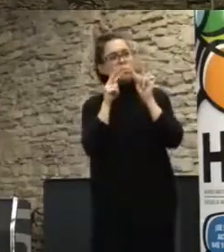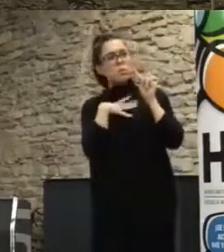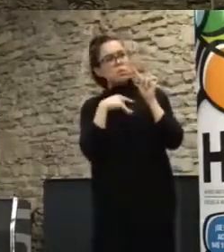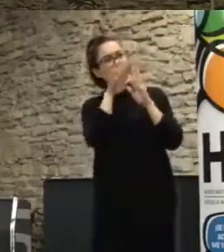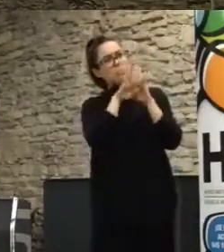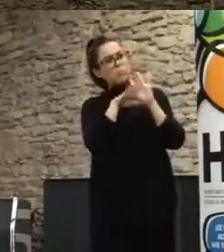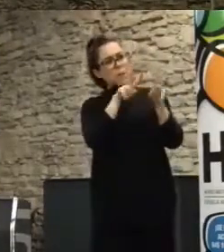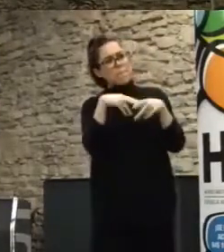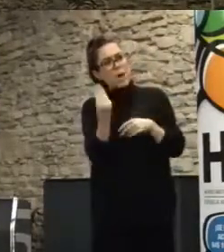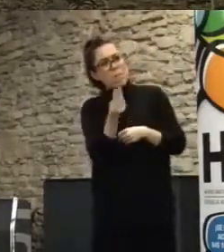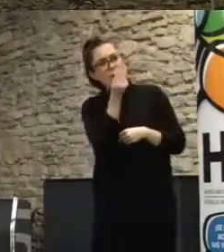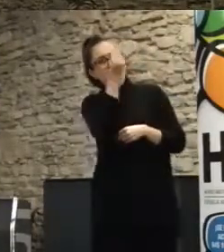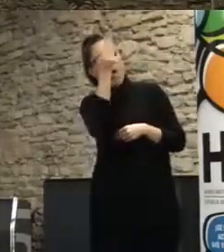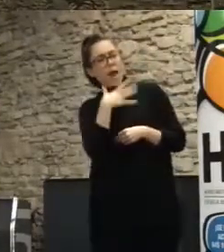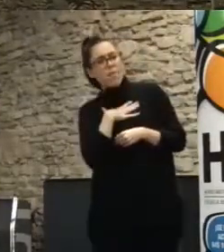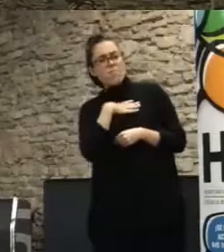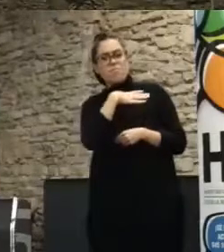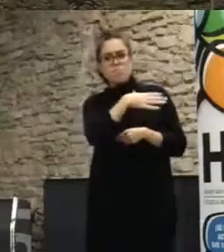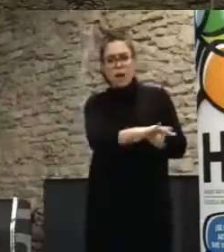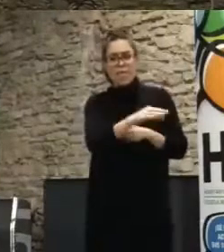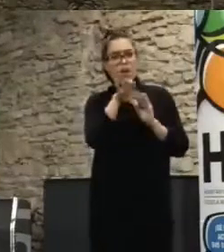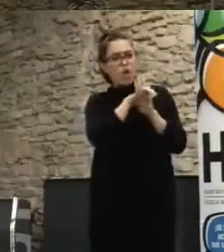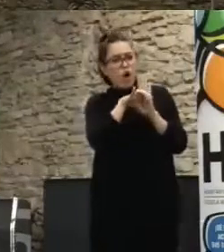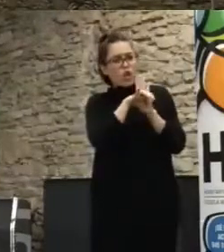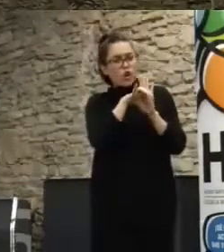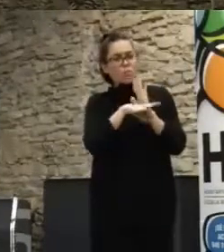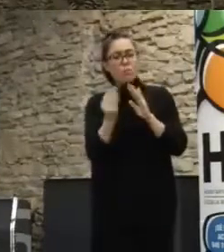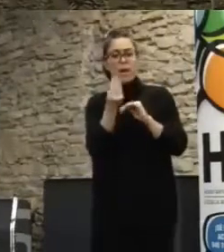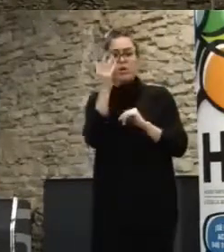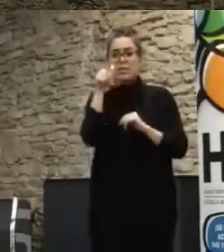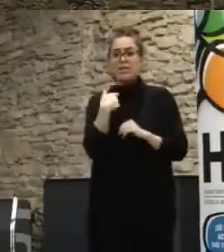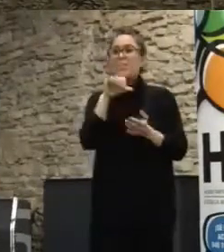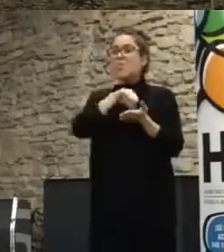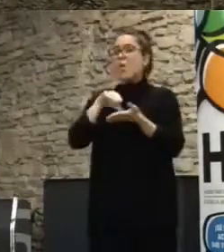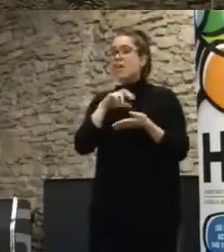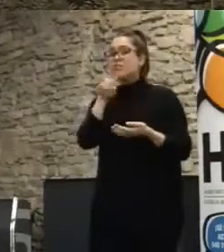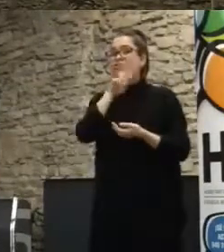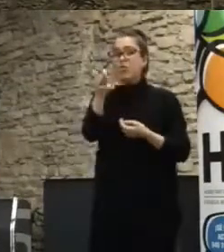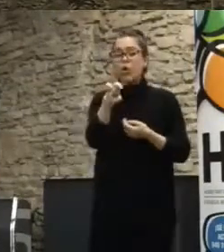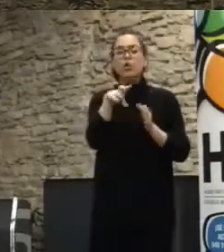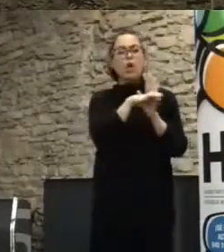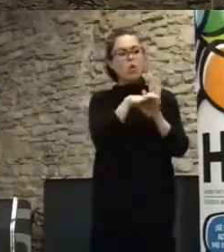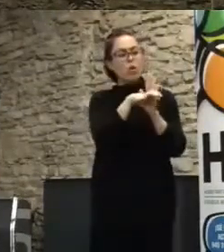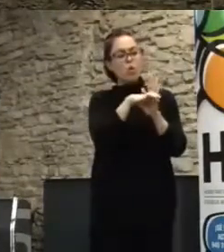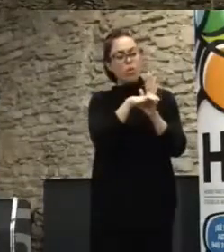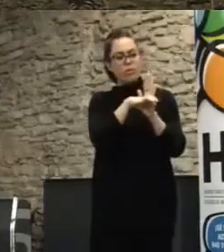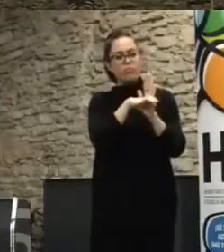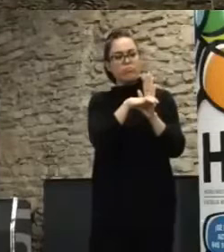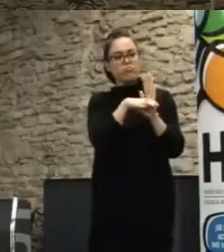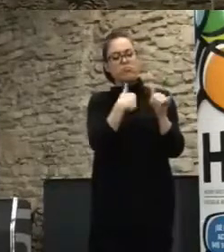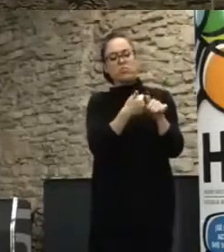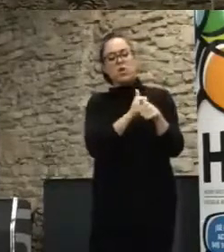hackatones, montamos hackatones en Media Lab para mejorar el código. Otras ciudades usan el código y lo adaptan. Es decir,